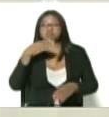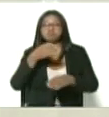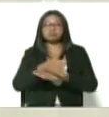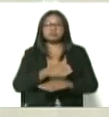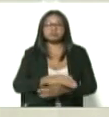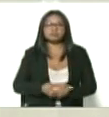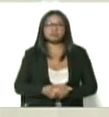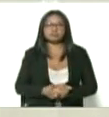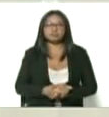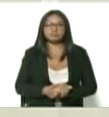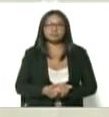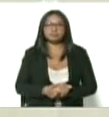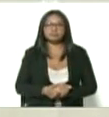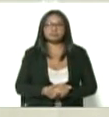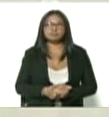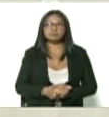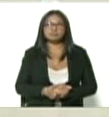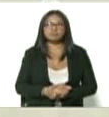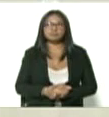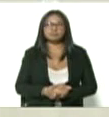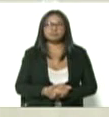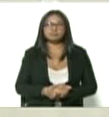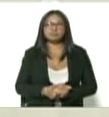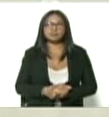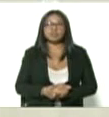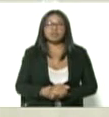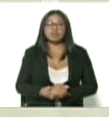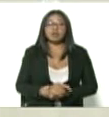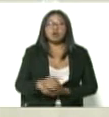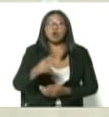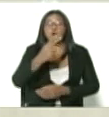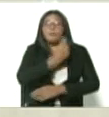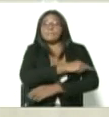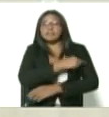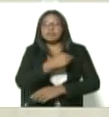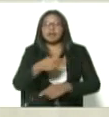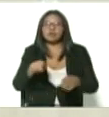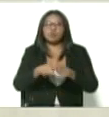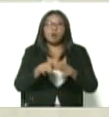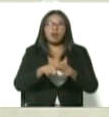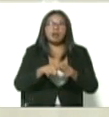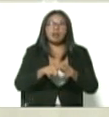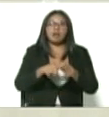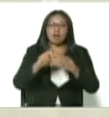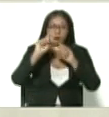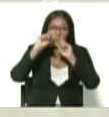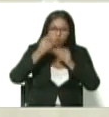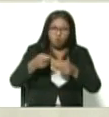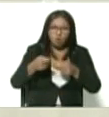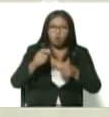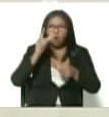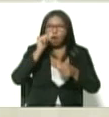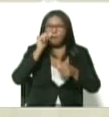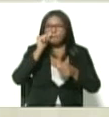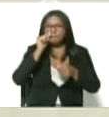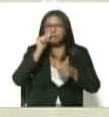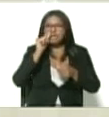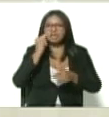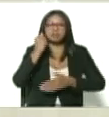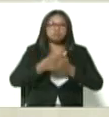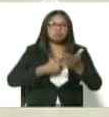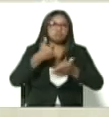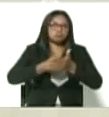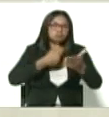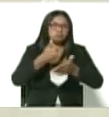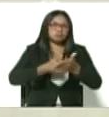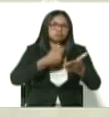cuyo nombre es justamente en homenaje a un neumonólogo que dio su vida en el combate contra